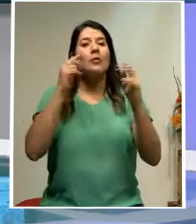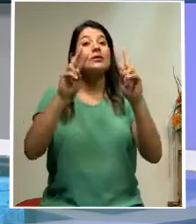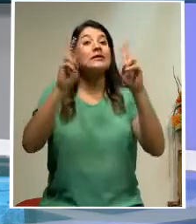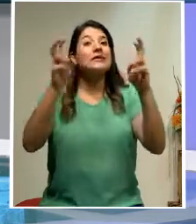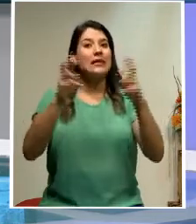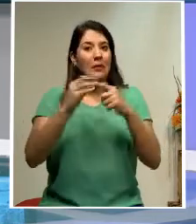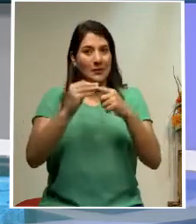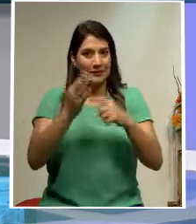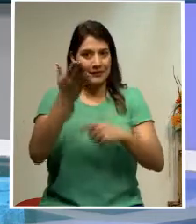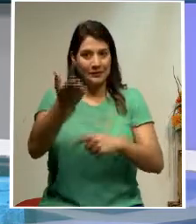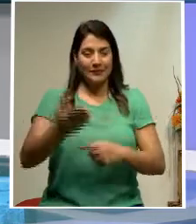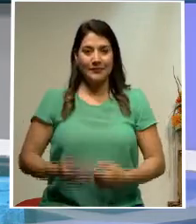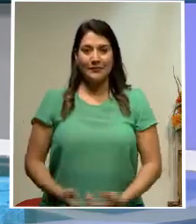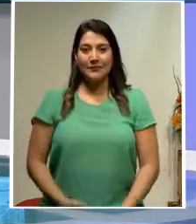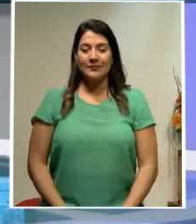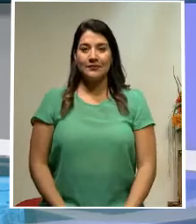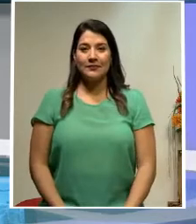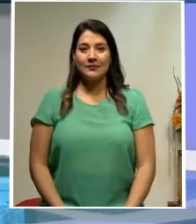titulares. Adelante.